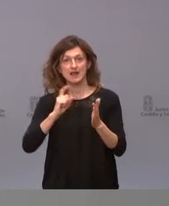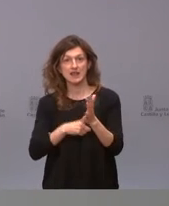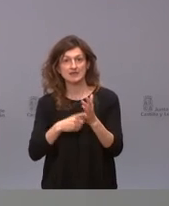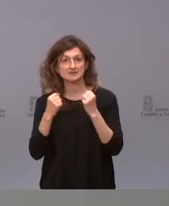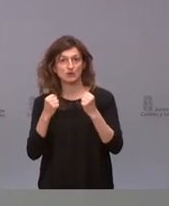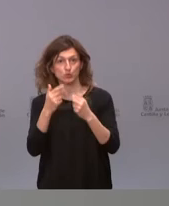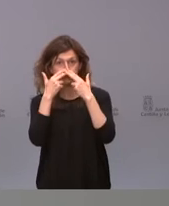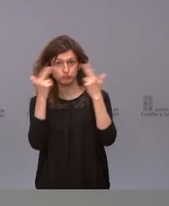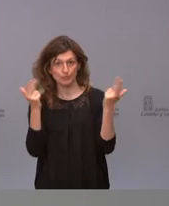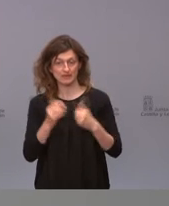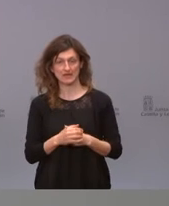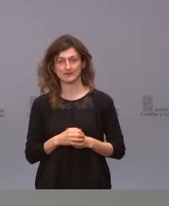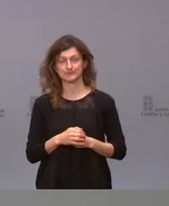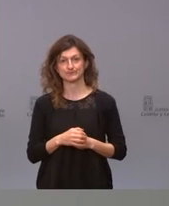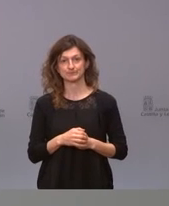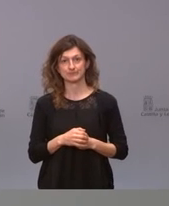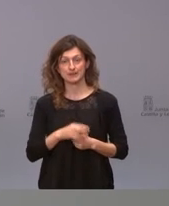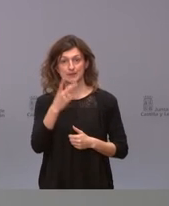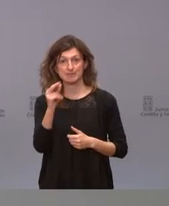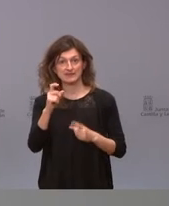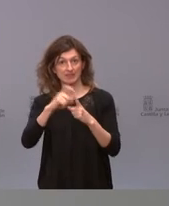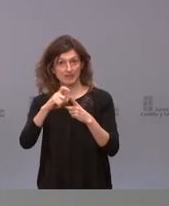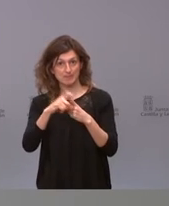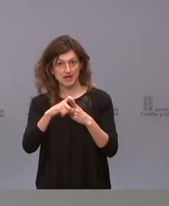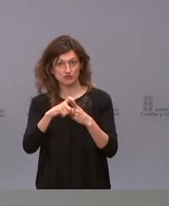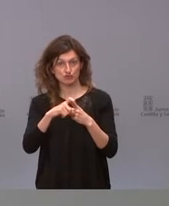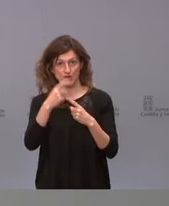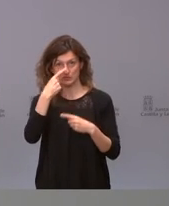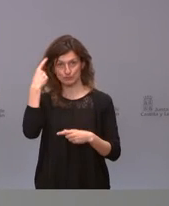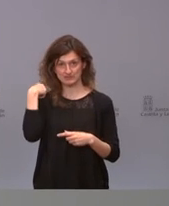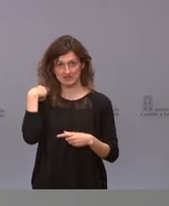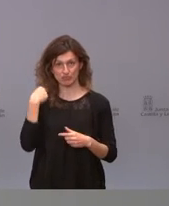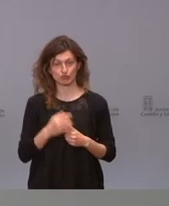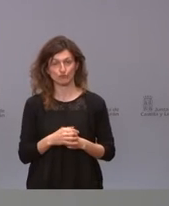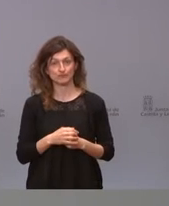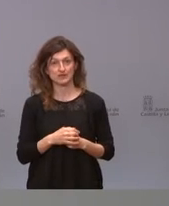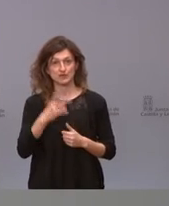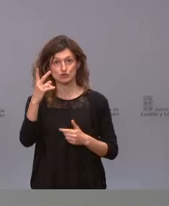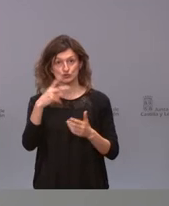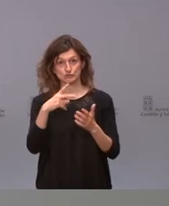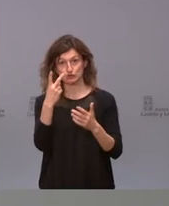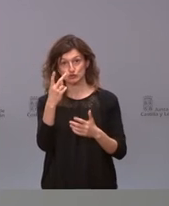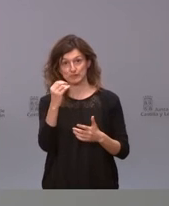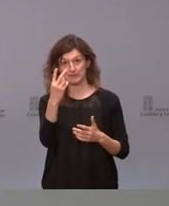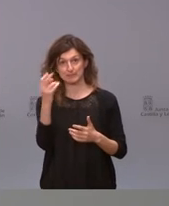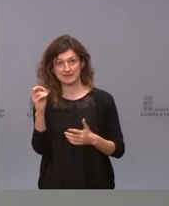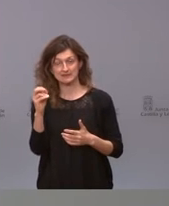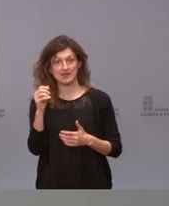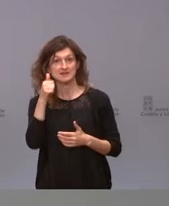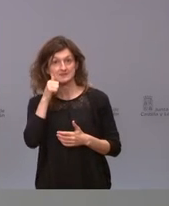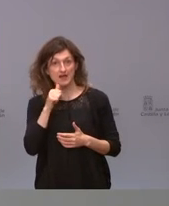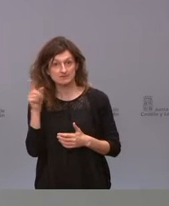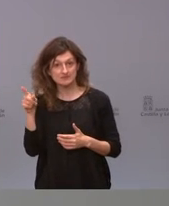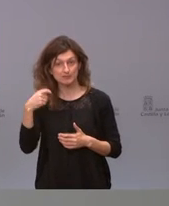pública la ley de salud pública que el 20 de mayo del año pasado el 20 de mayo del 2020 el señor Pedro Sánchez